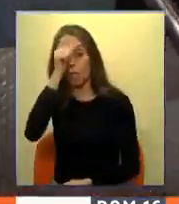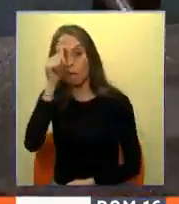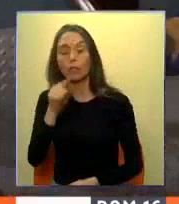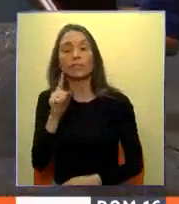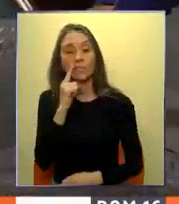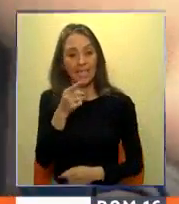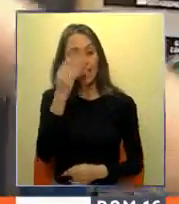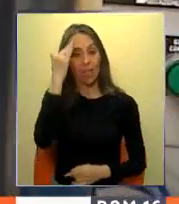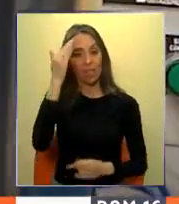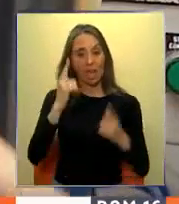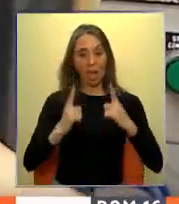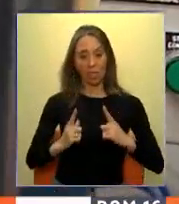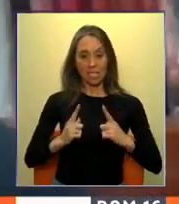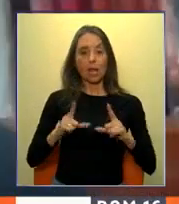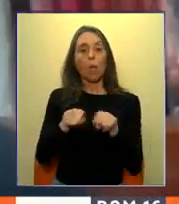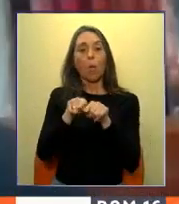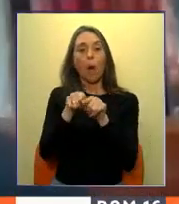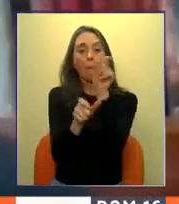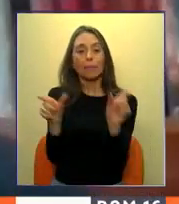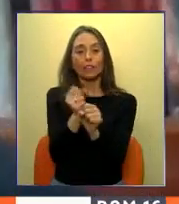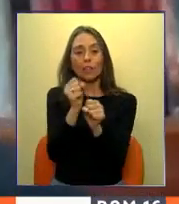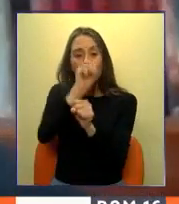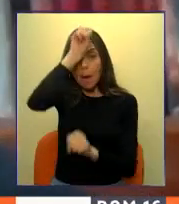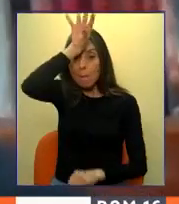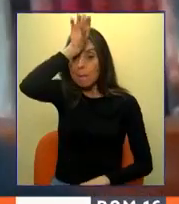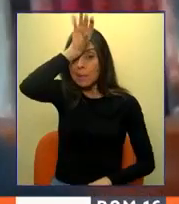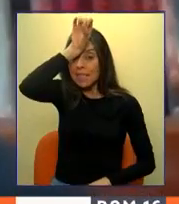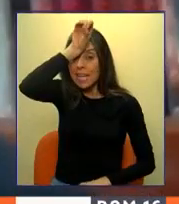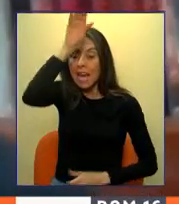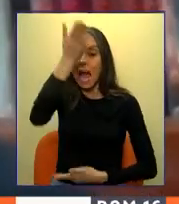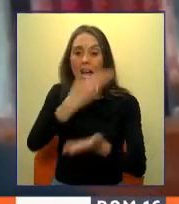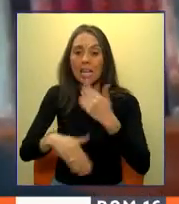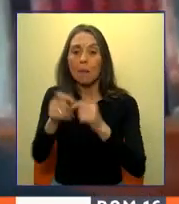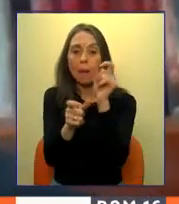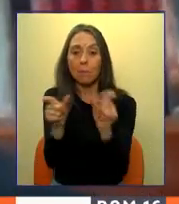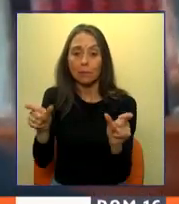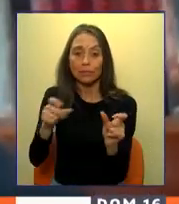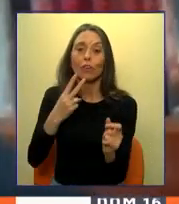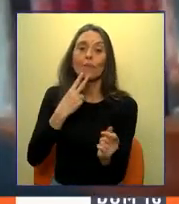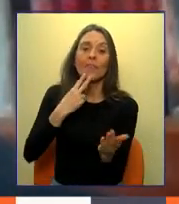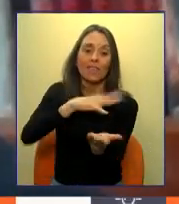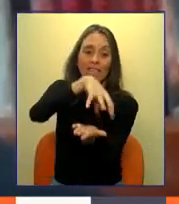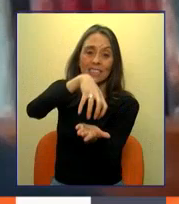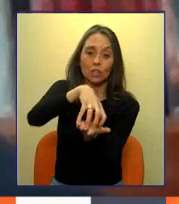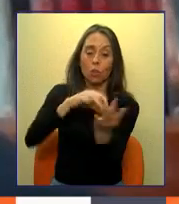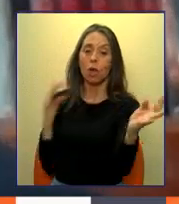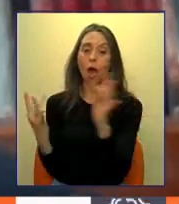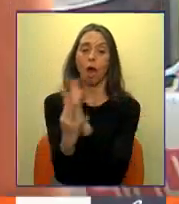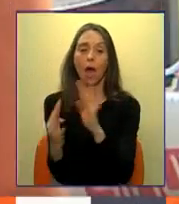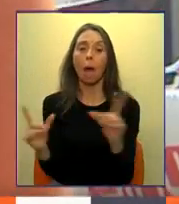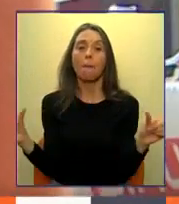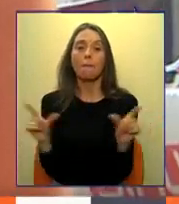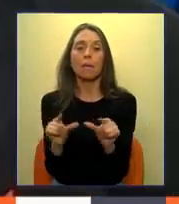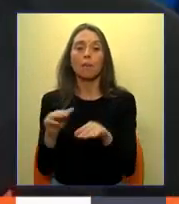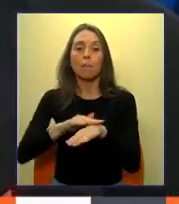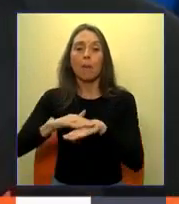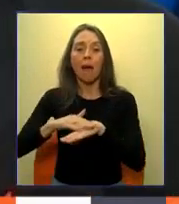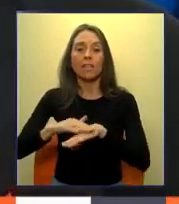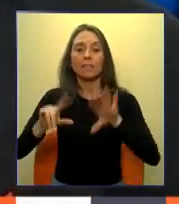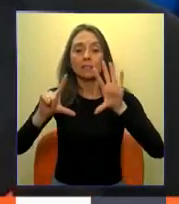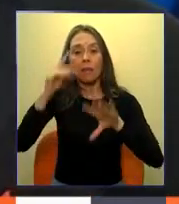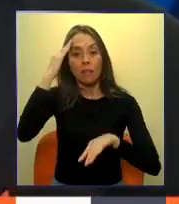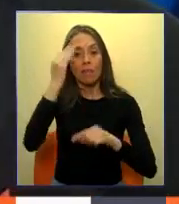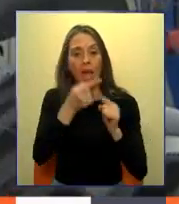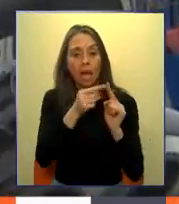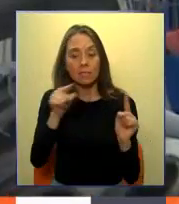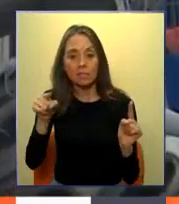como lo hacen los mineros, por ejemplo, podemos tener la ciudad más vacía todos los siete días de la semana. Esta idea tiene